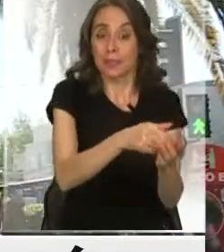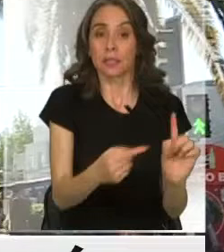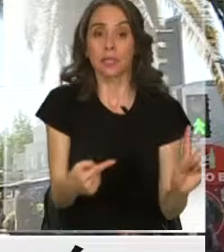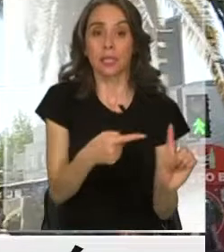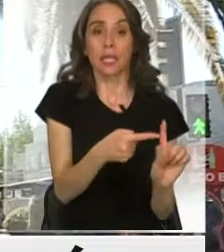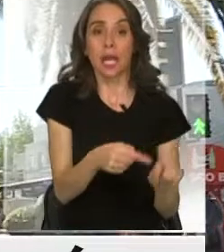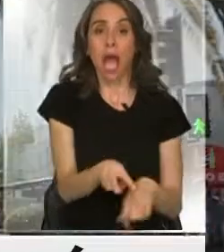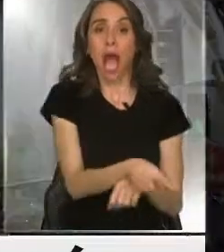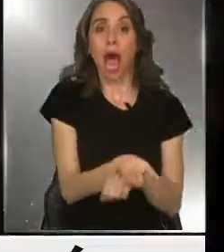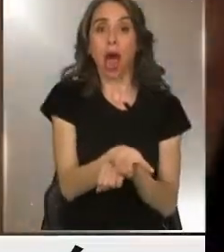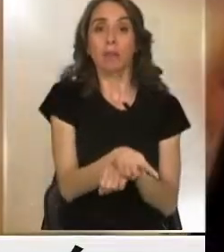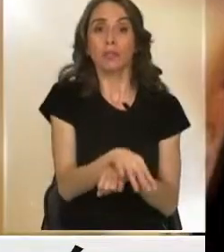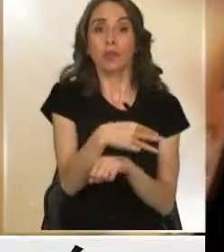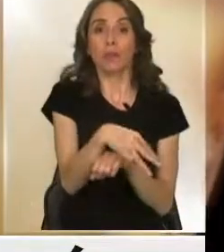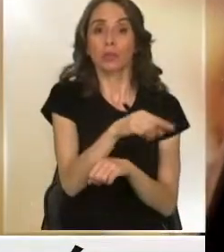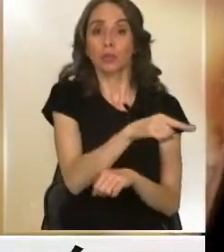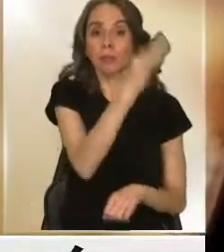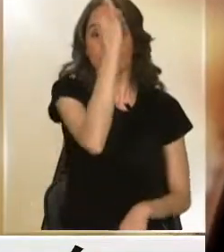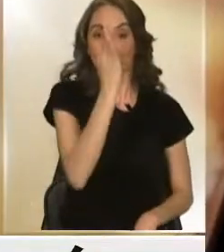administrador municipal.